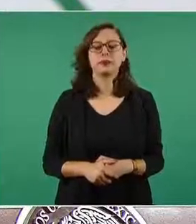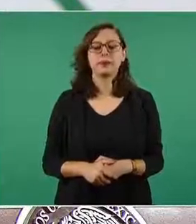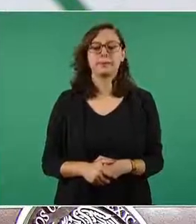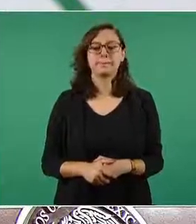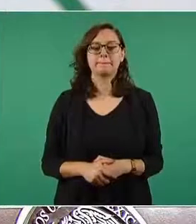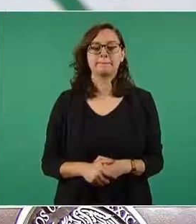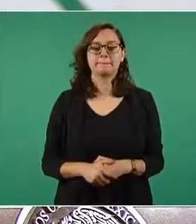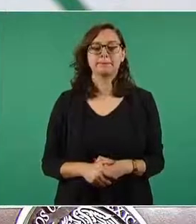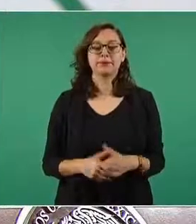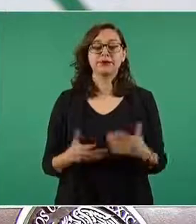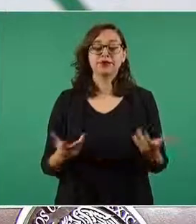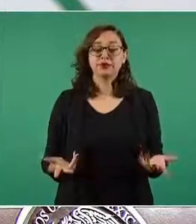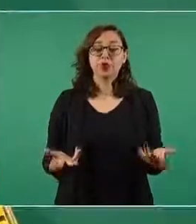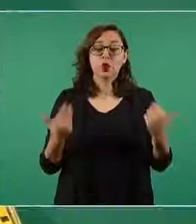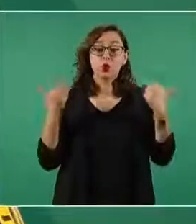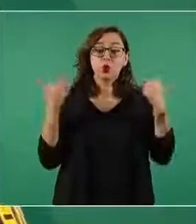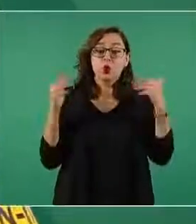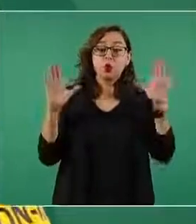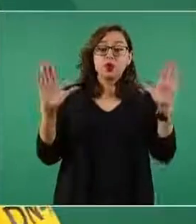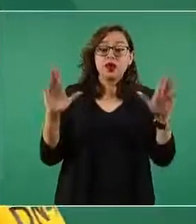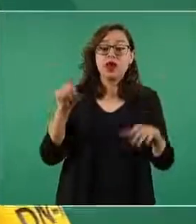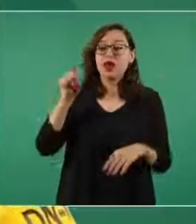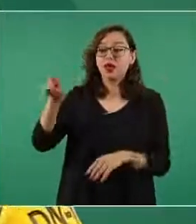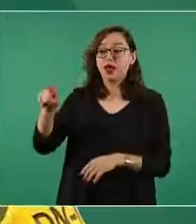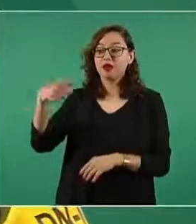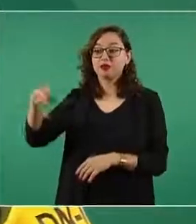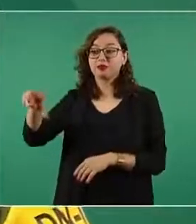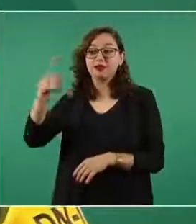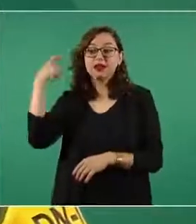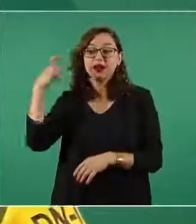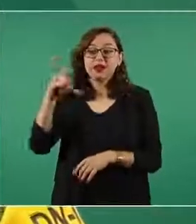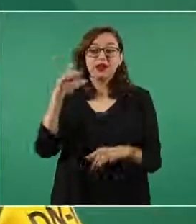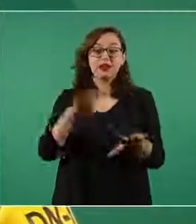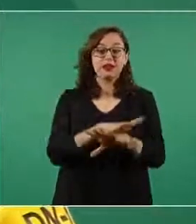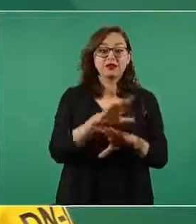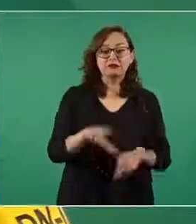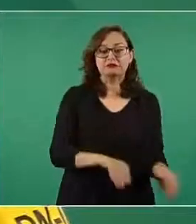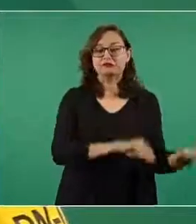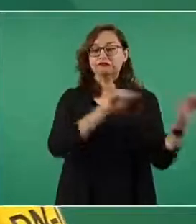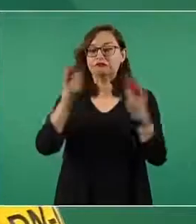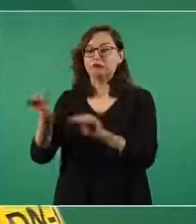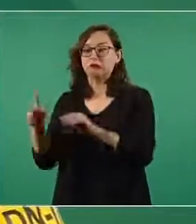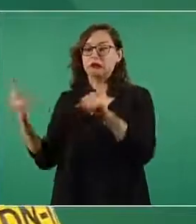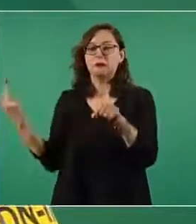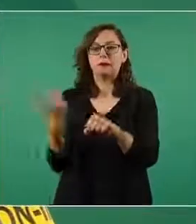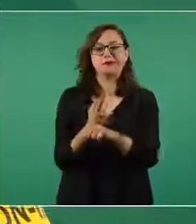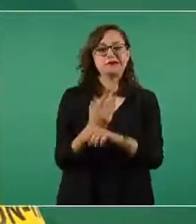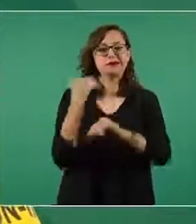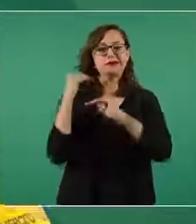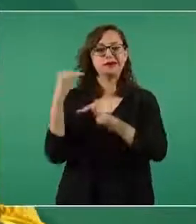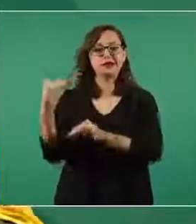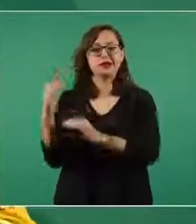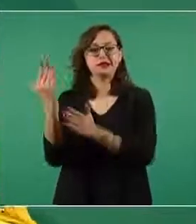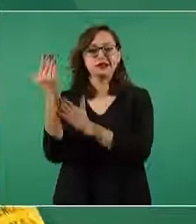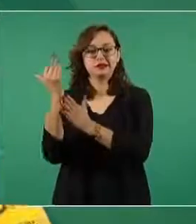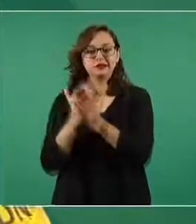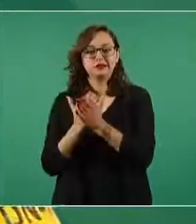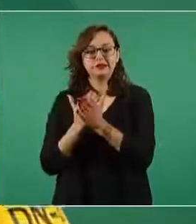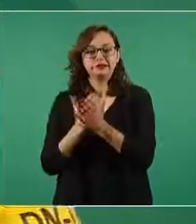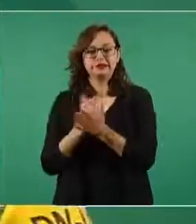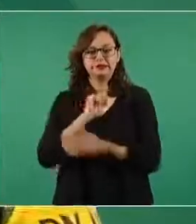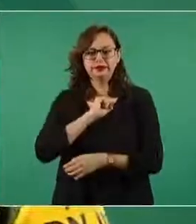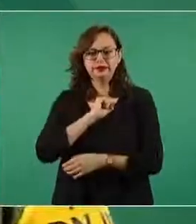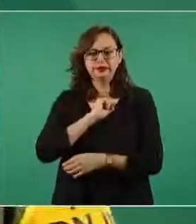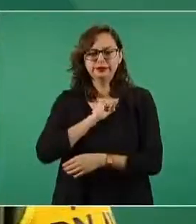internacional de Querétaro hubiera limitado la disponibilidad de infraestructura aeroportuaria de material perdón